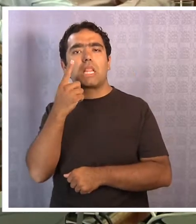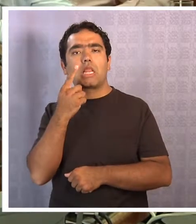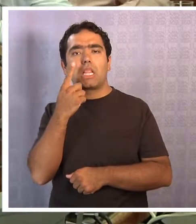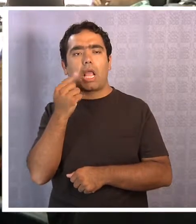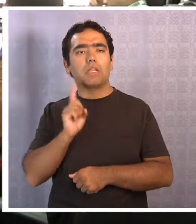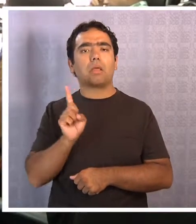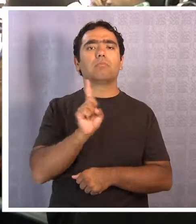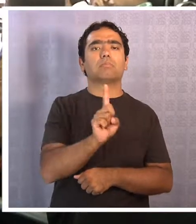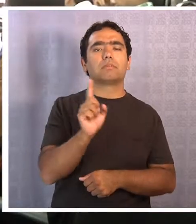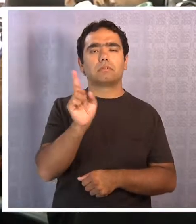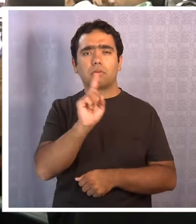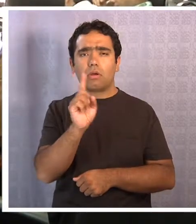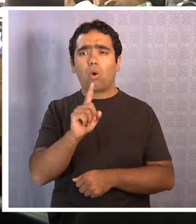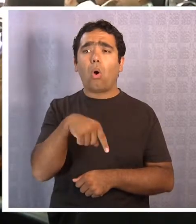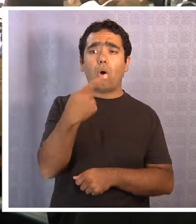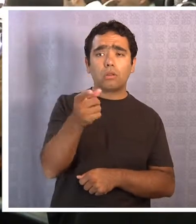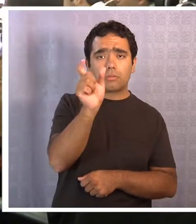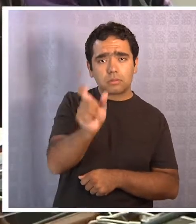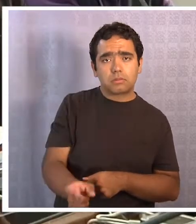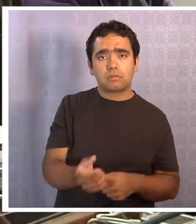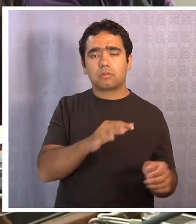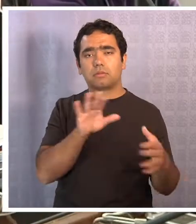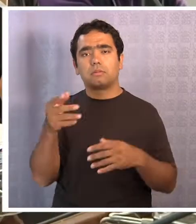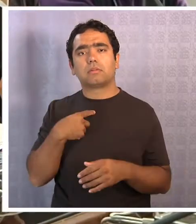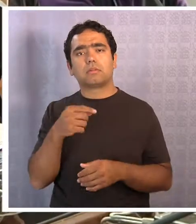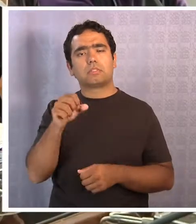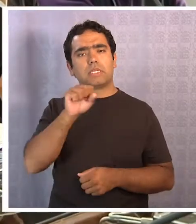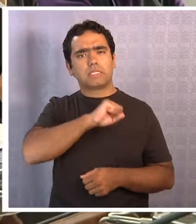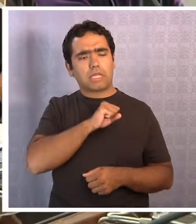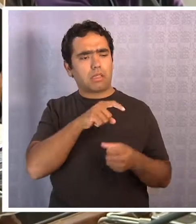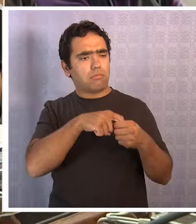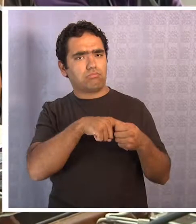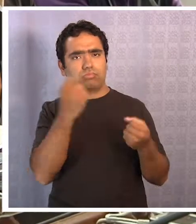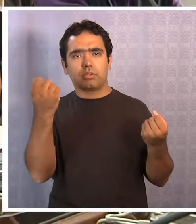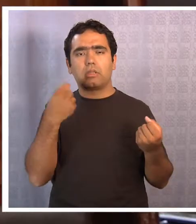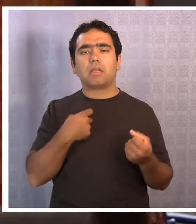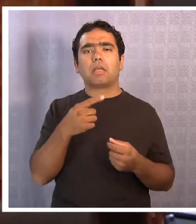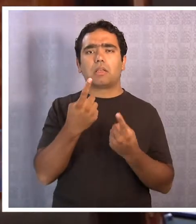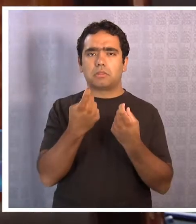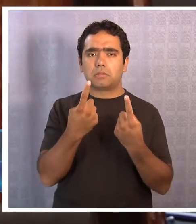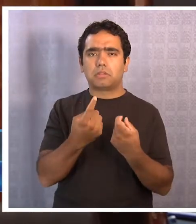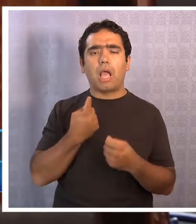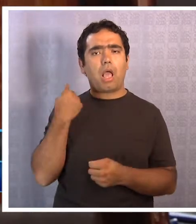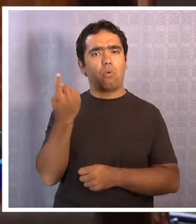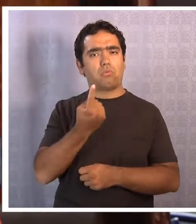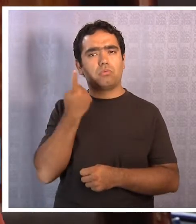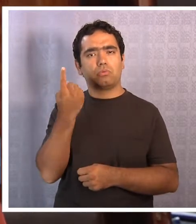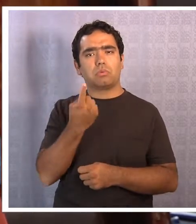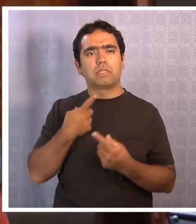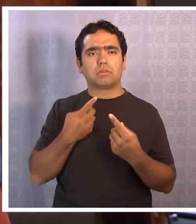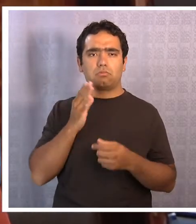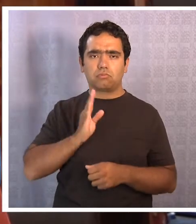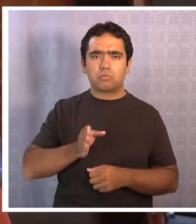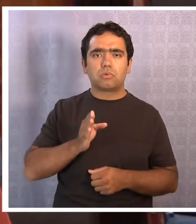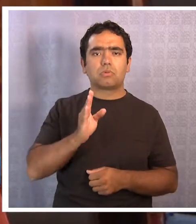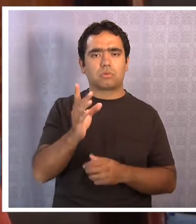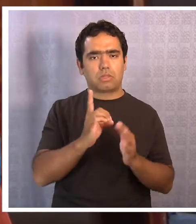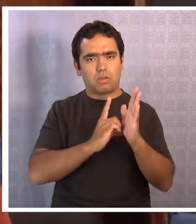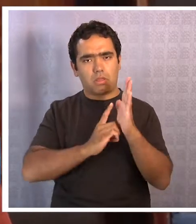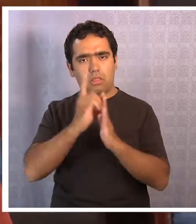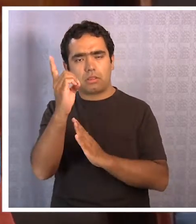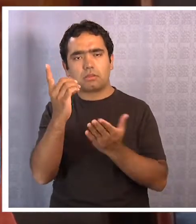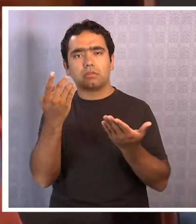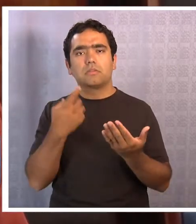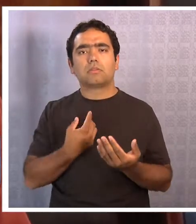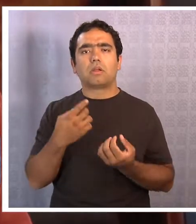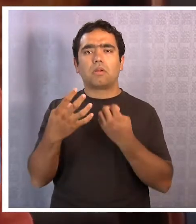lado el centralismo. Seguir descentralizando y tener la autonomía que necesitamos para seguir desarrollando